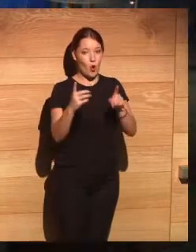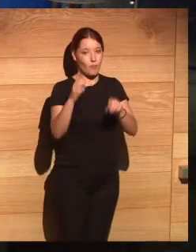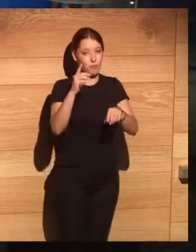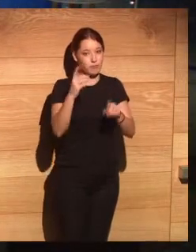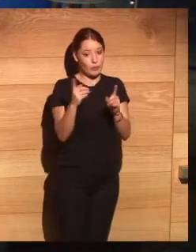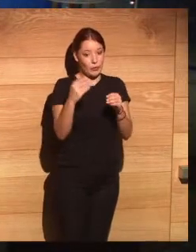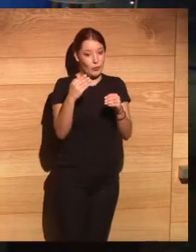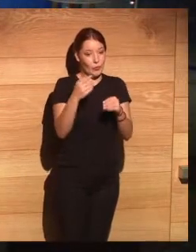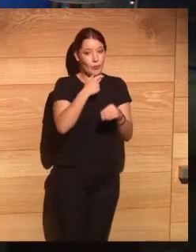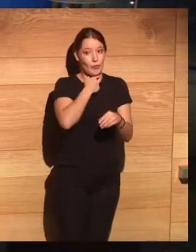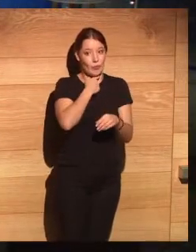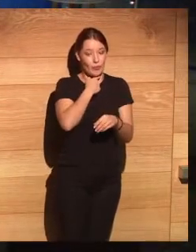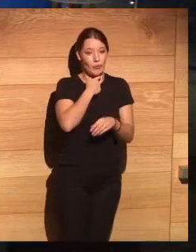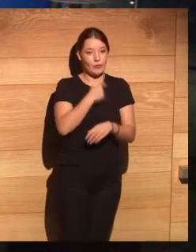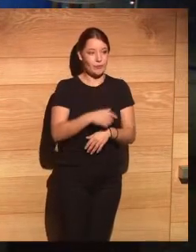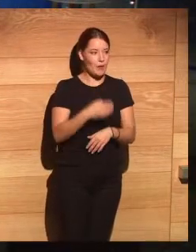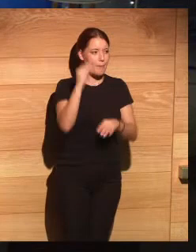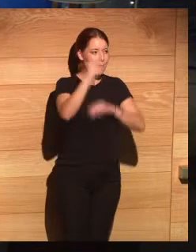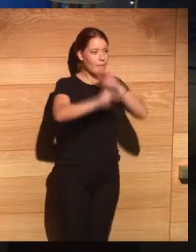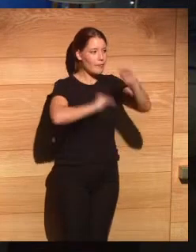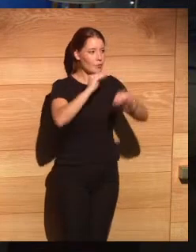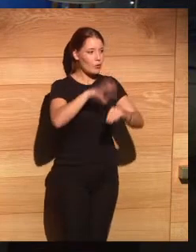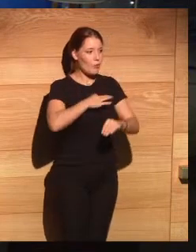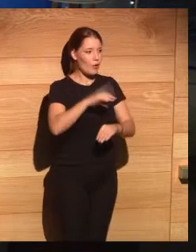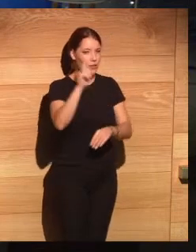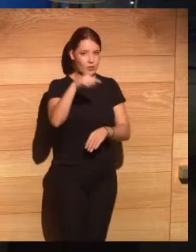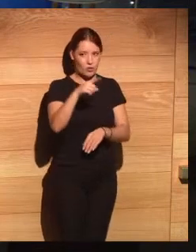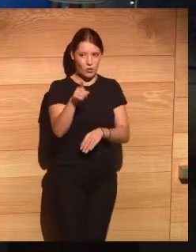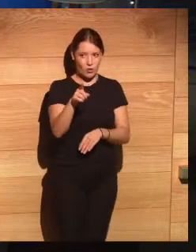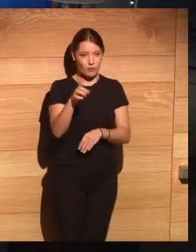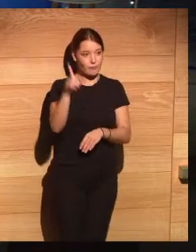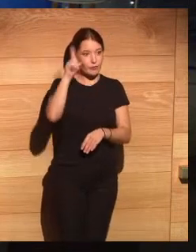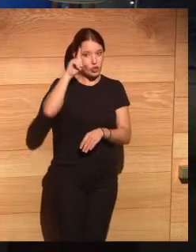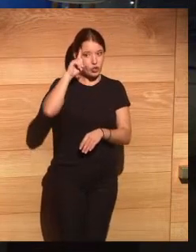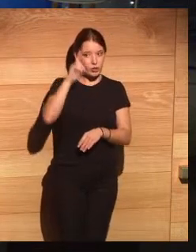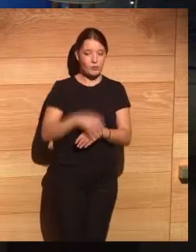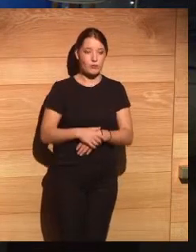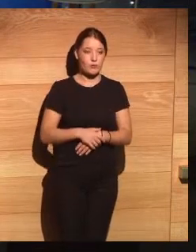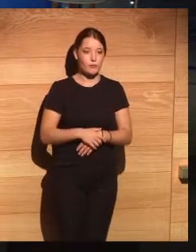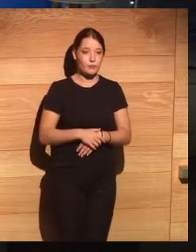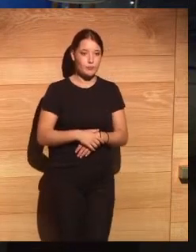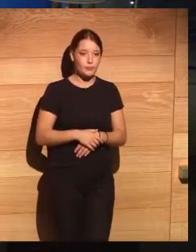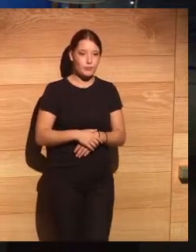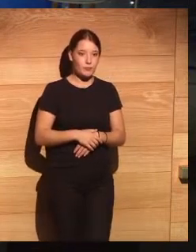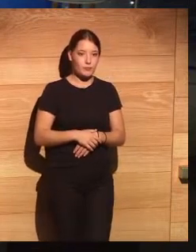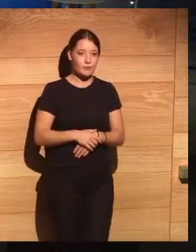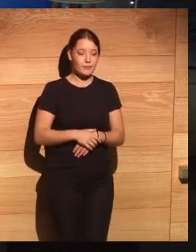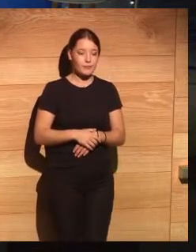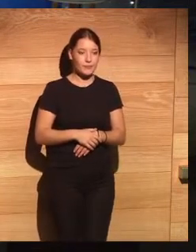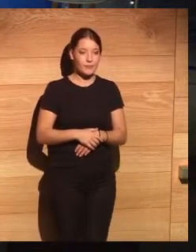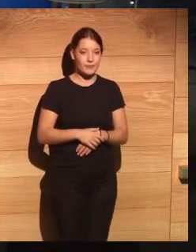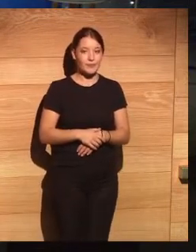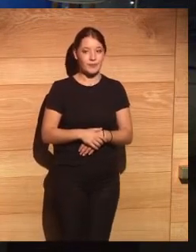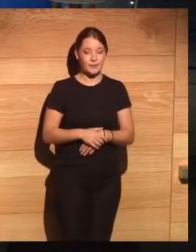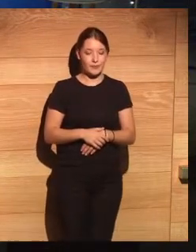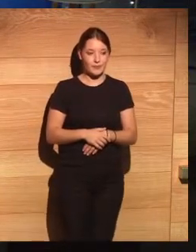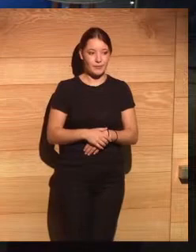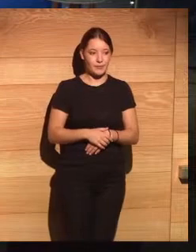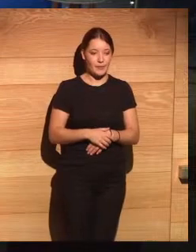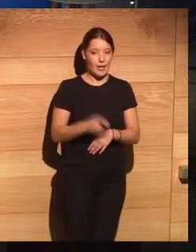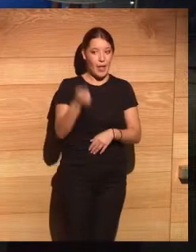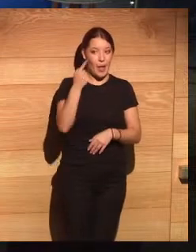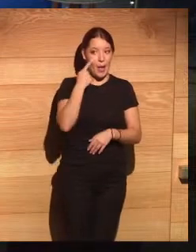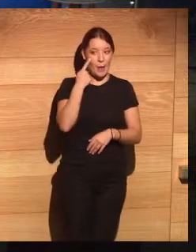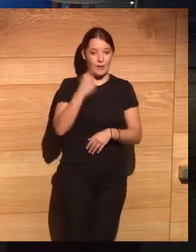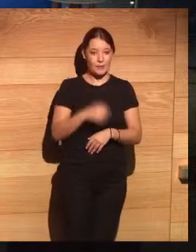todavía para las preguntas o no hay pero en fin estamos al respecto vamos a ver